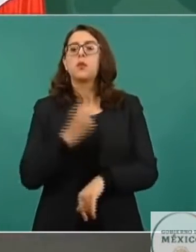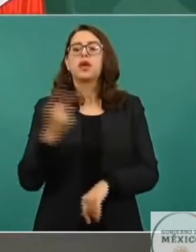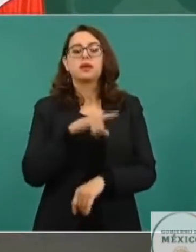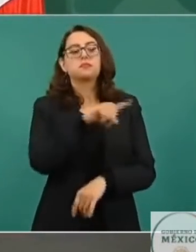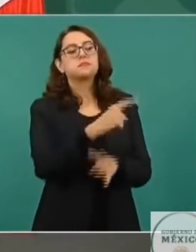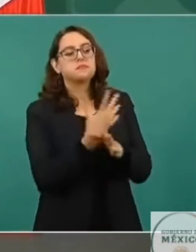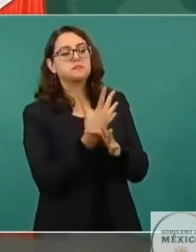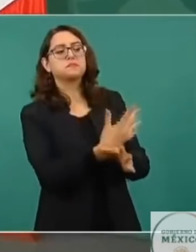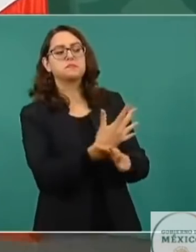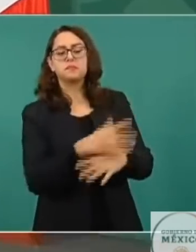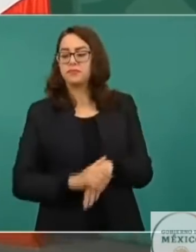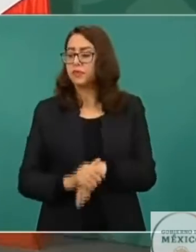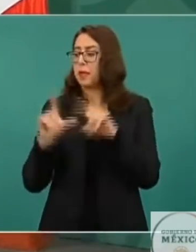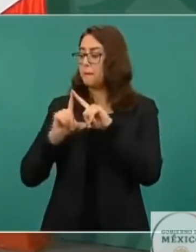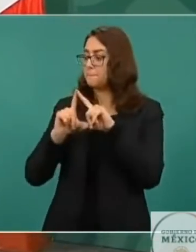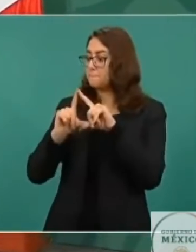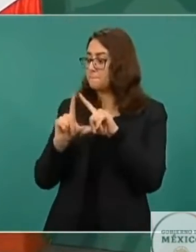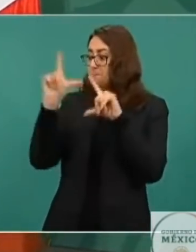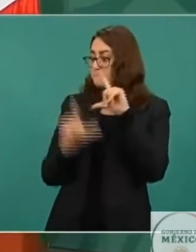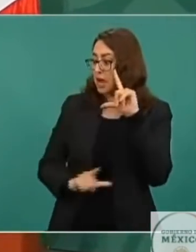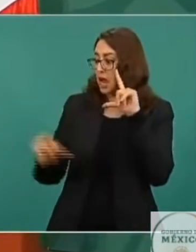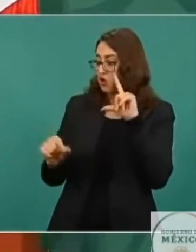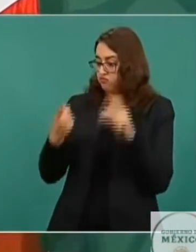como nuestro patio,